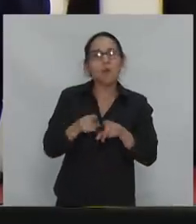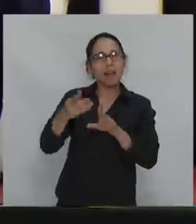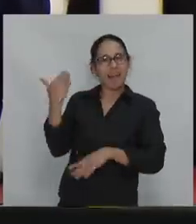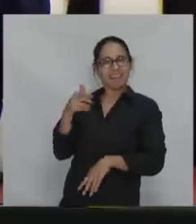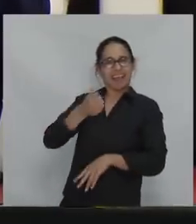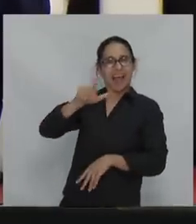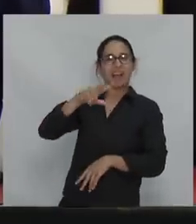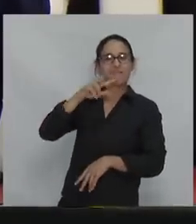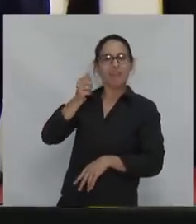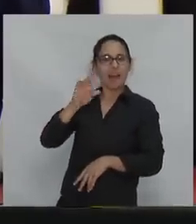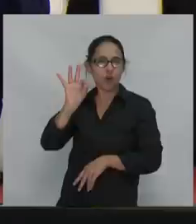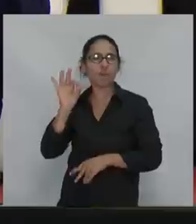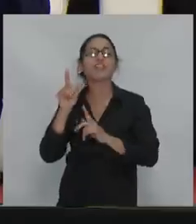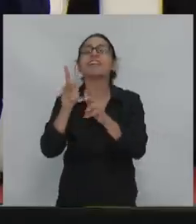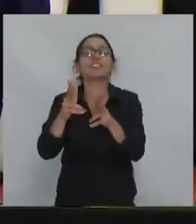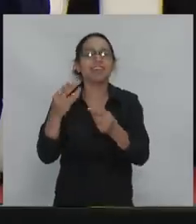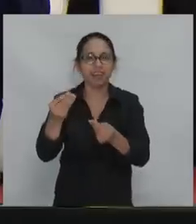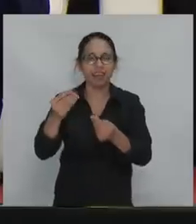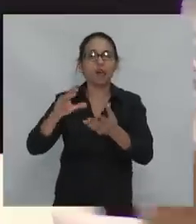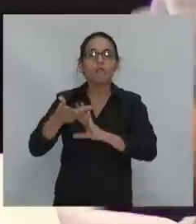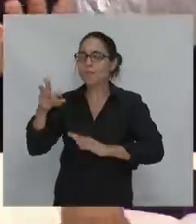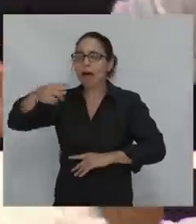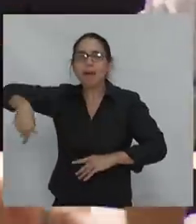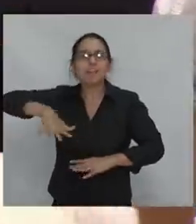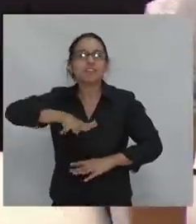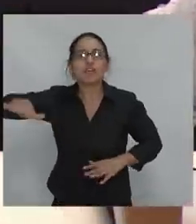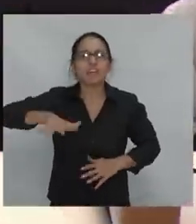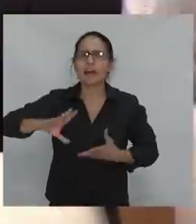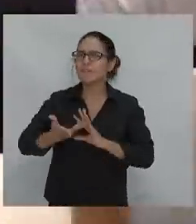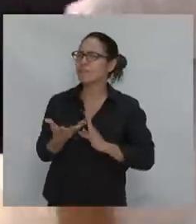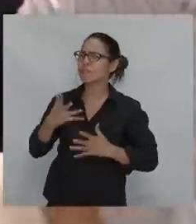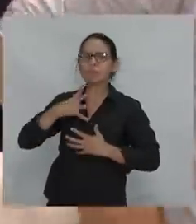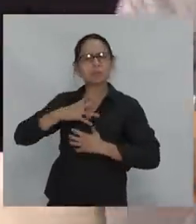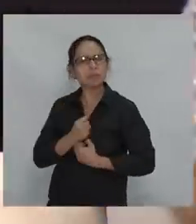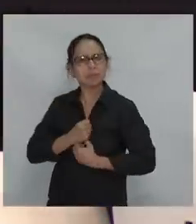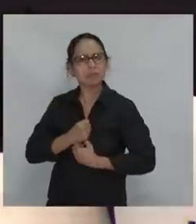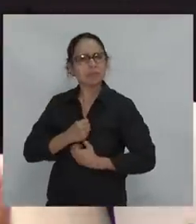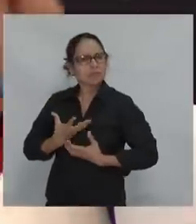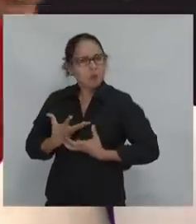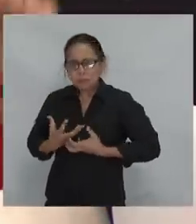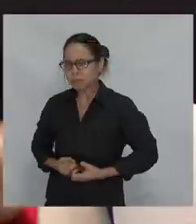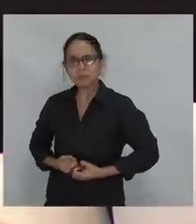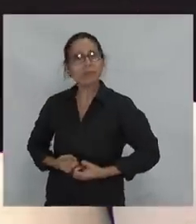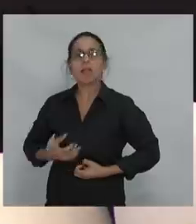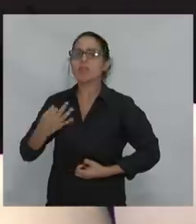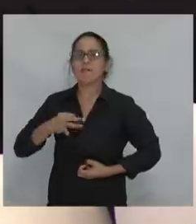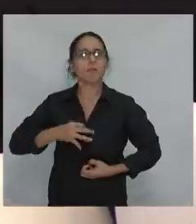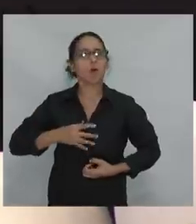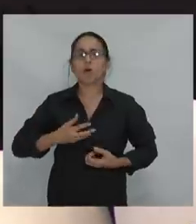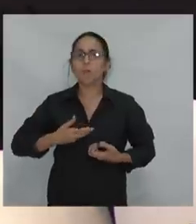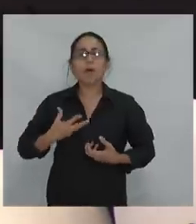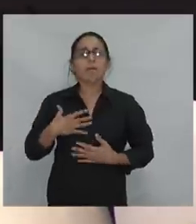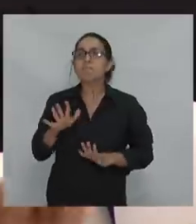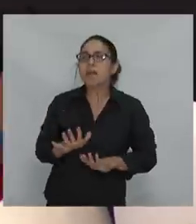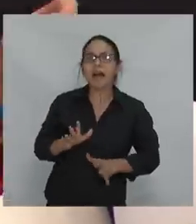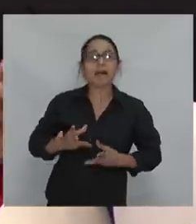que ese vapor social, esa indignación se disipe, necesitamos colocarla en un instrumento. Y aquí, en Claxo,